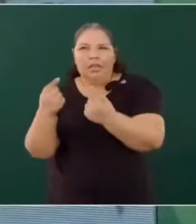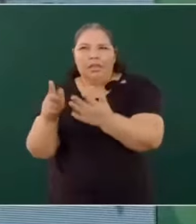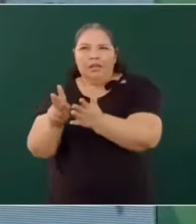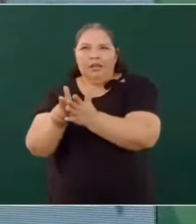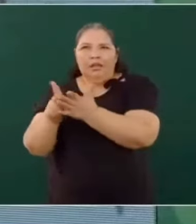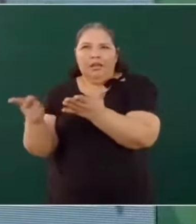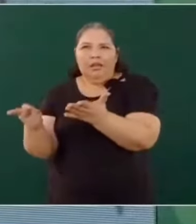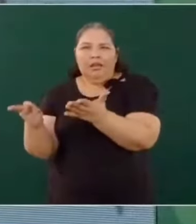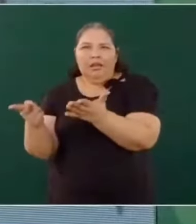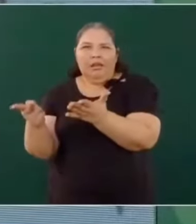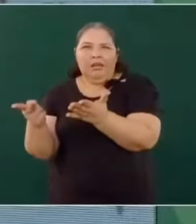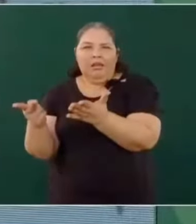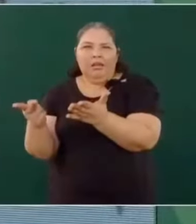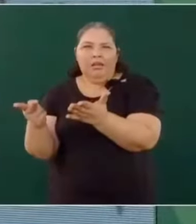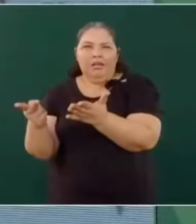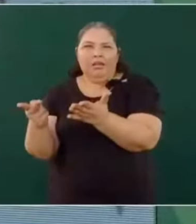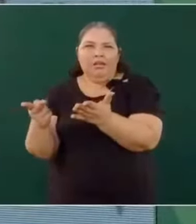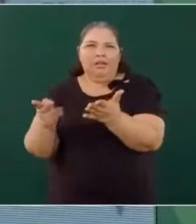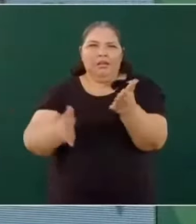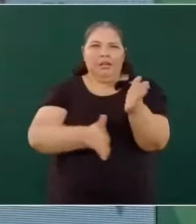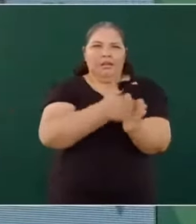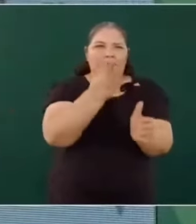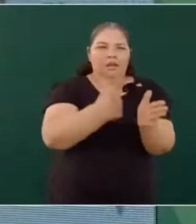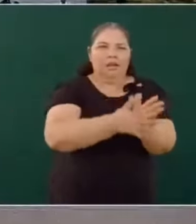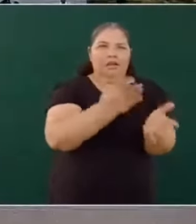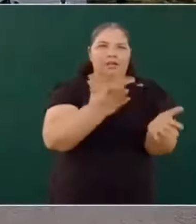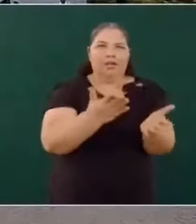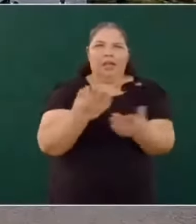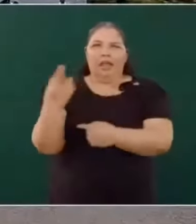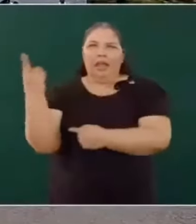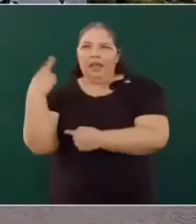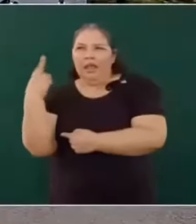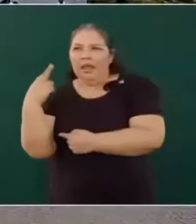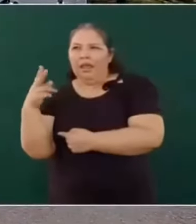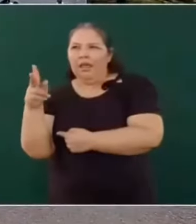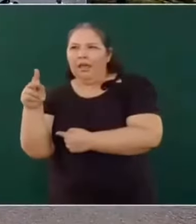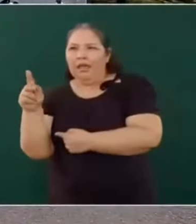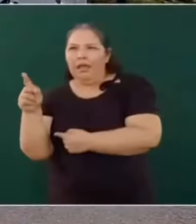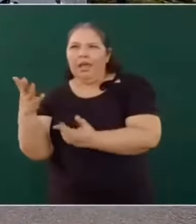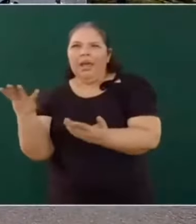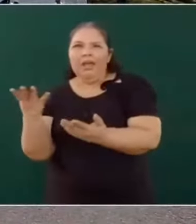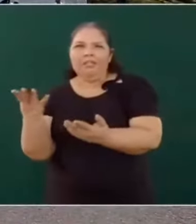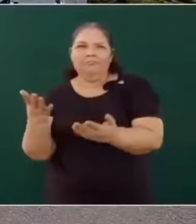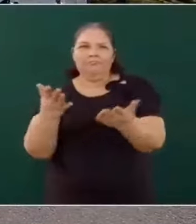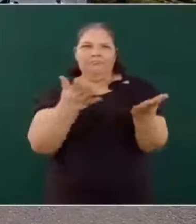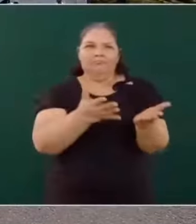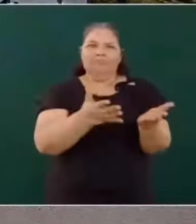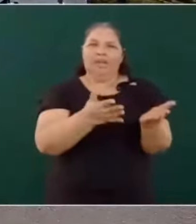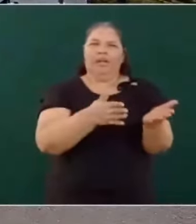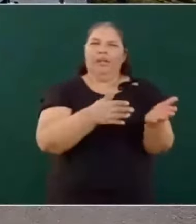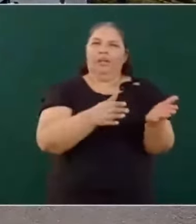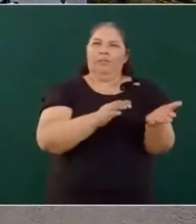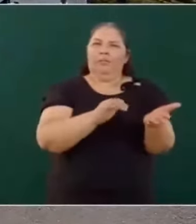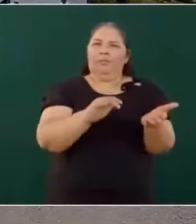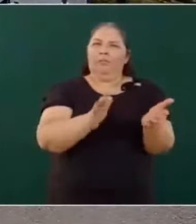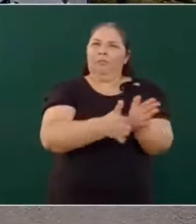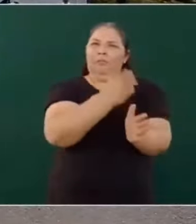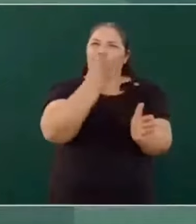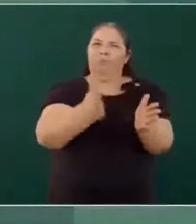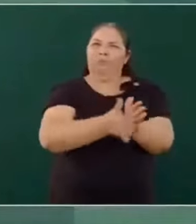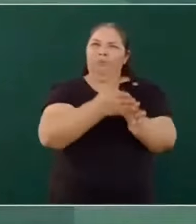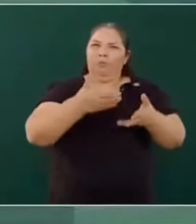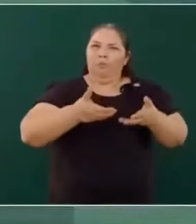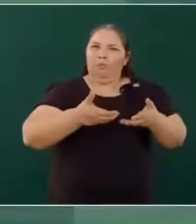la radio, la televisión, con construir una pista de un